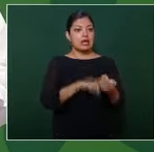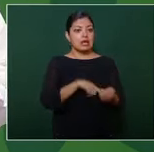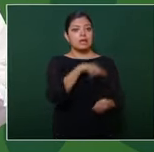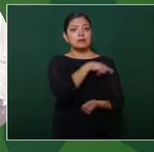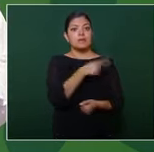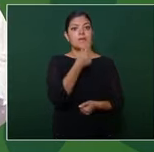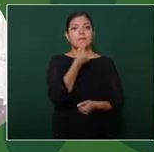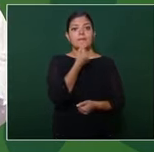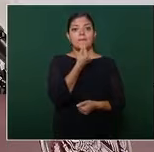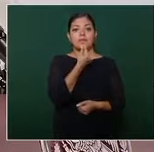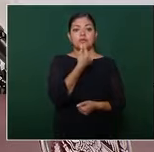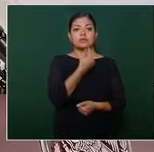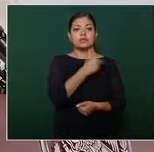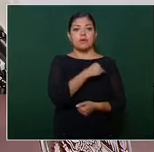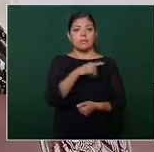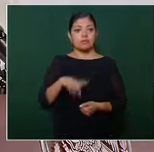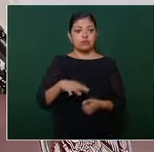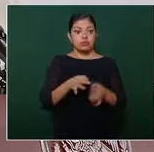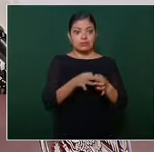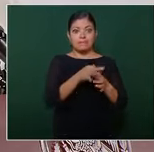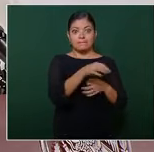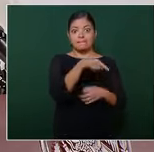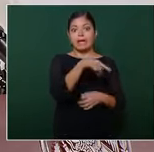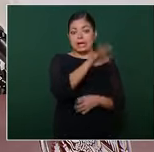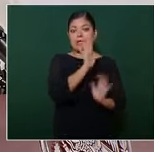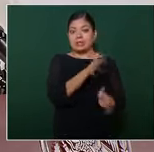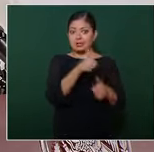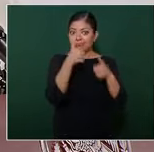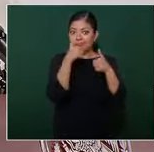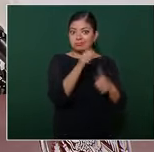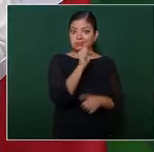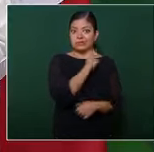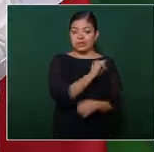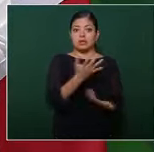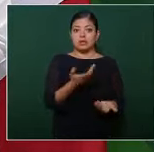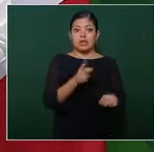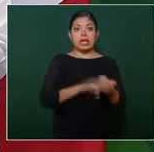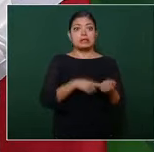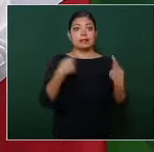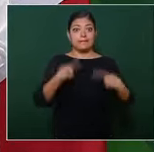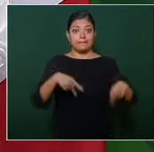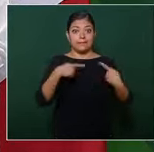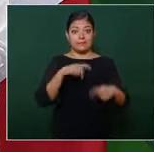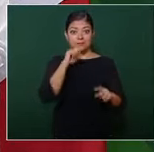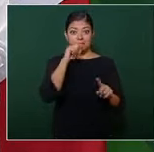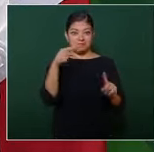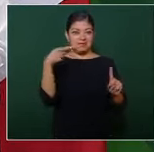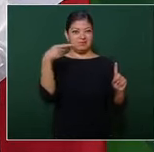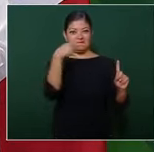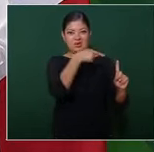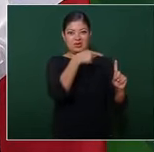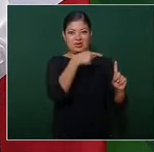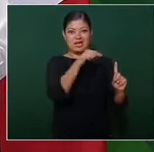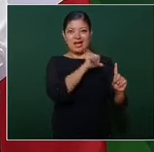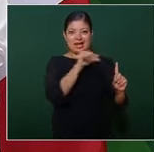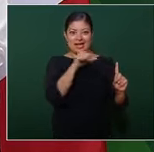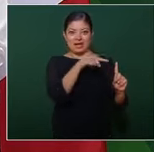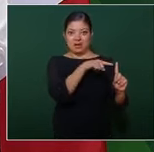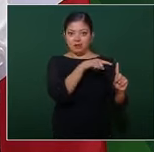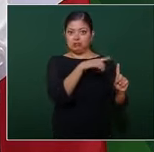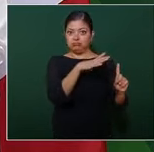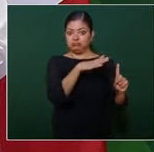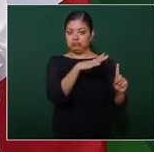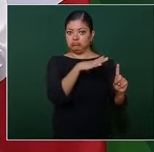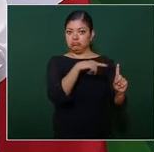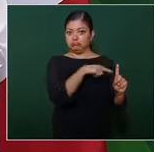policía municipal de vigilancia, que está la persona contra la que estaba dictada la medida de protección detenida y que